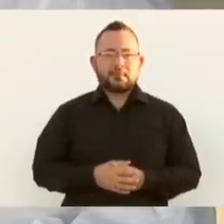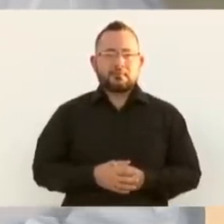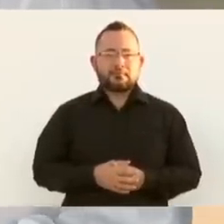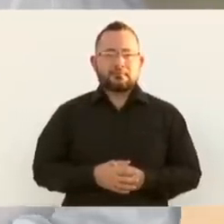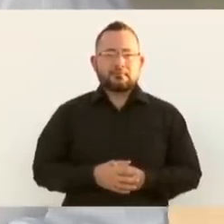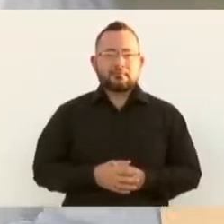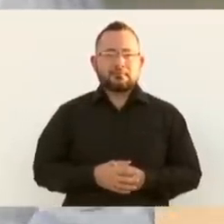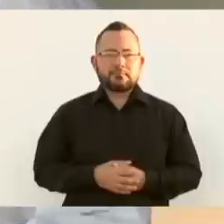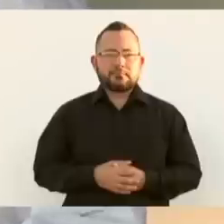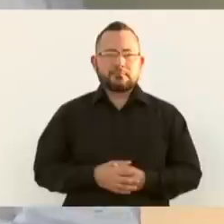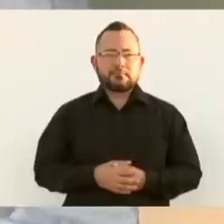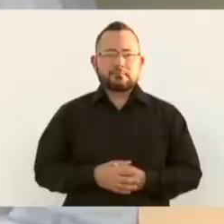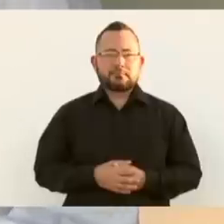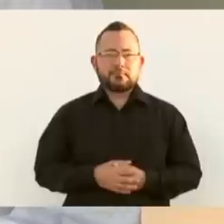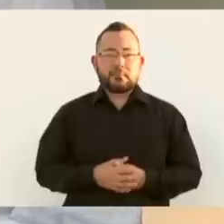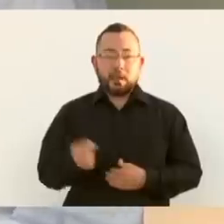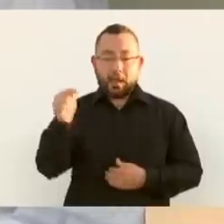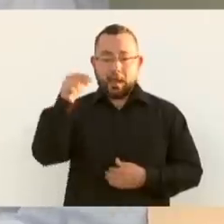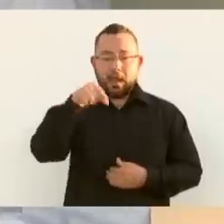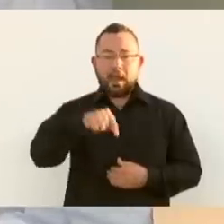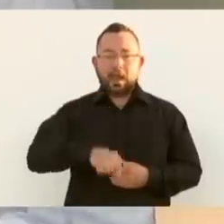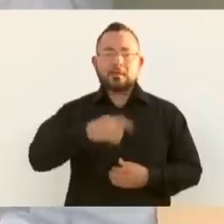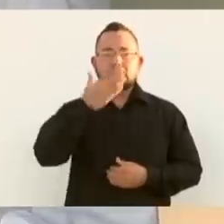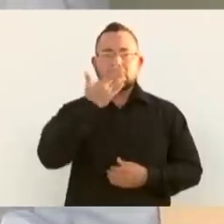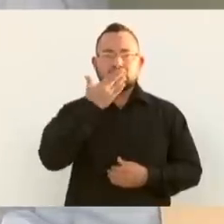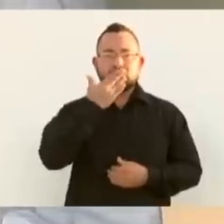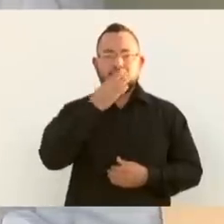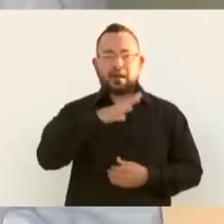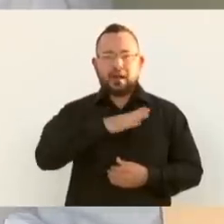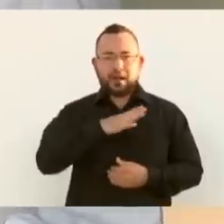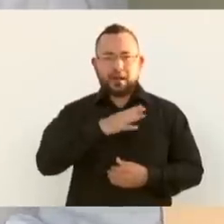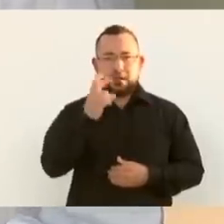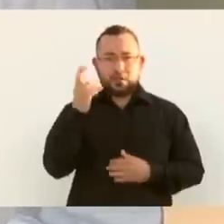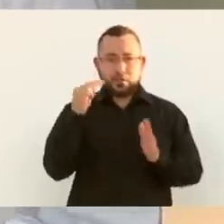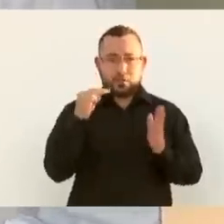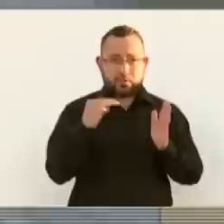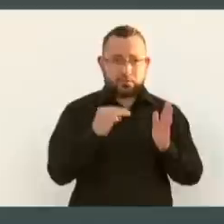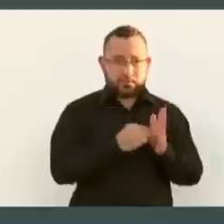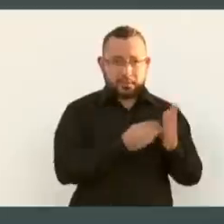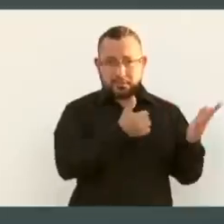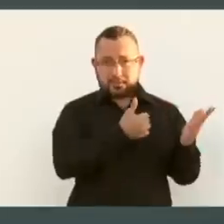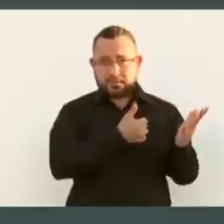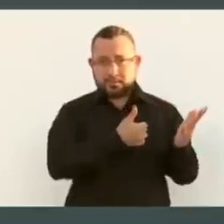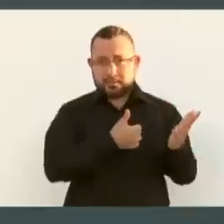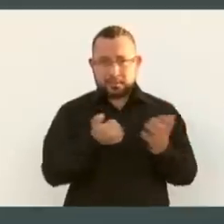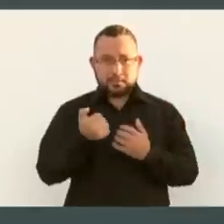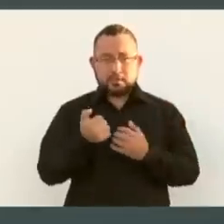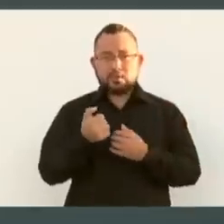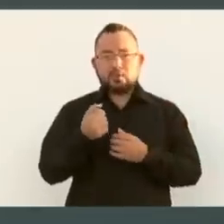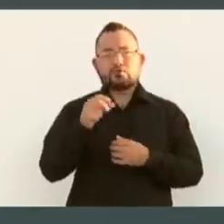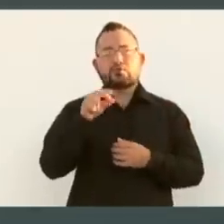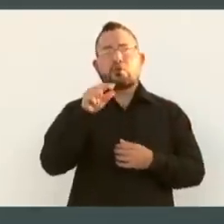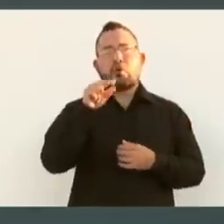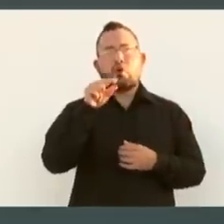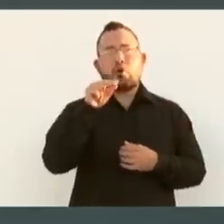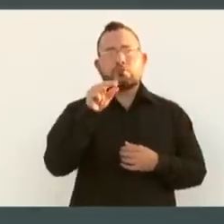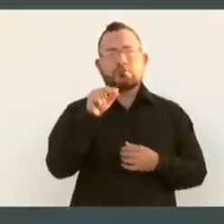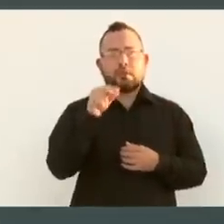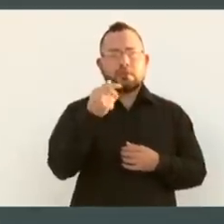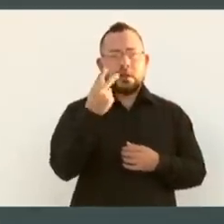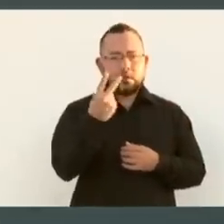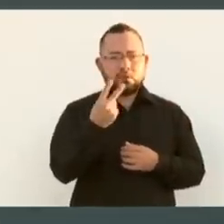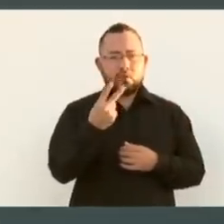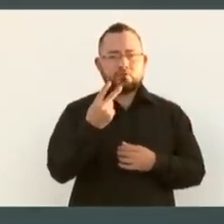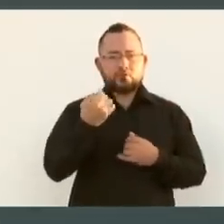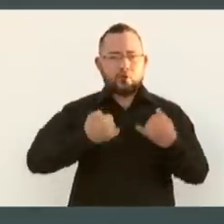2.682 jóvenes que están trabajando